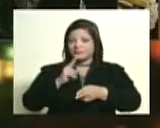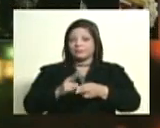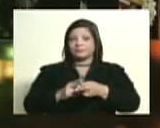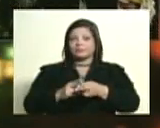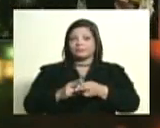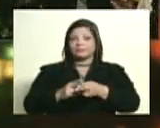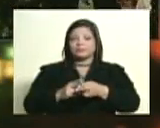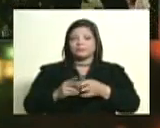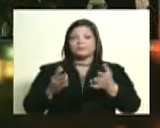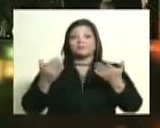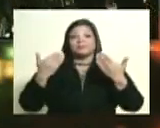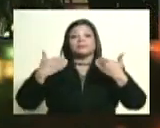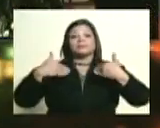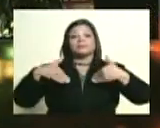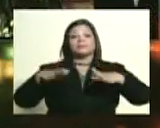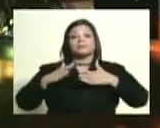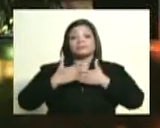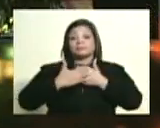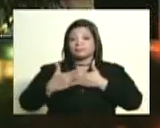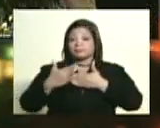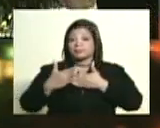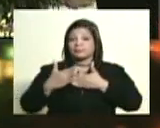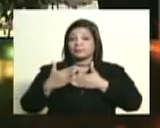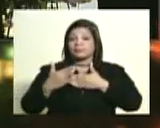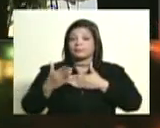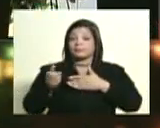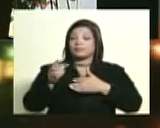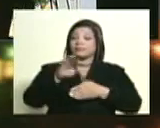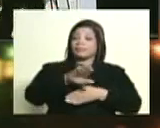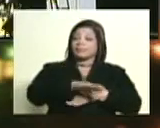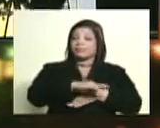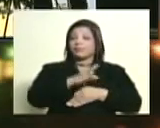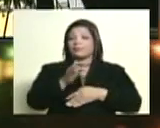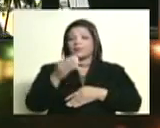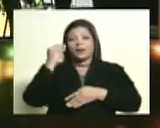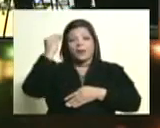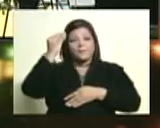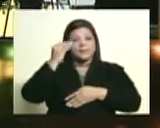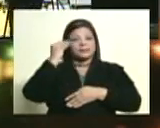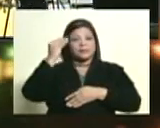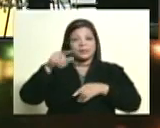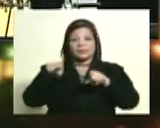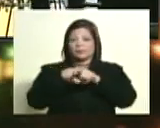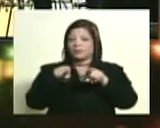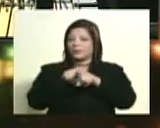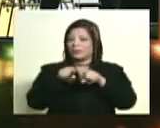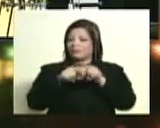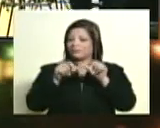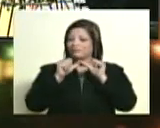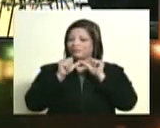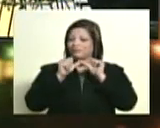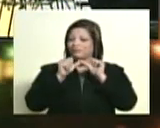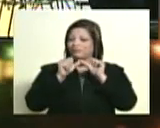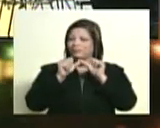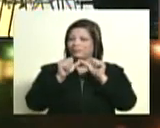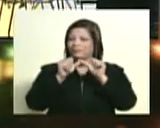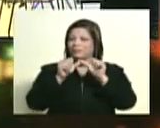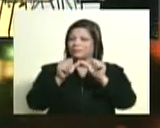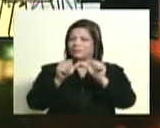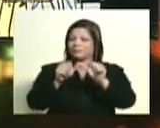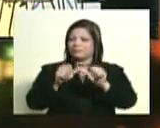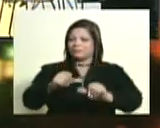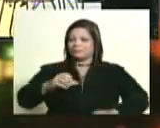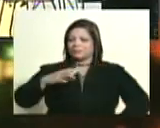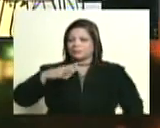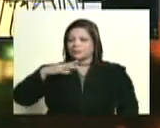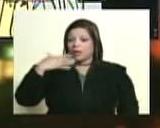y se va se activa y se desactiva así como lo hace el pensamiento conservador cuando las élites